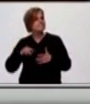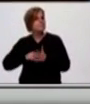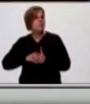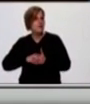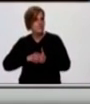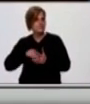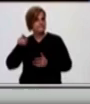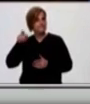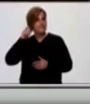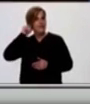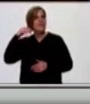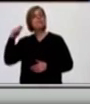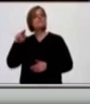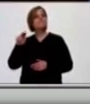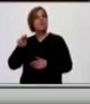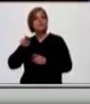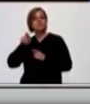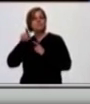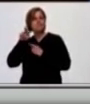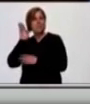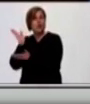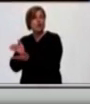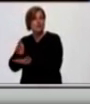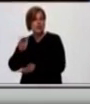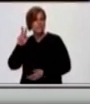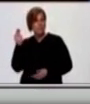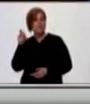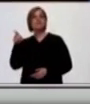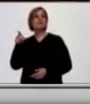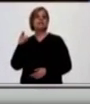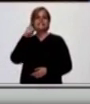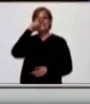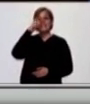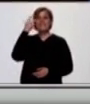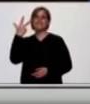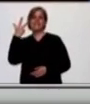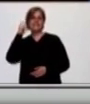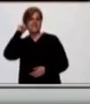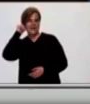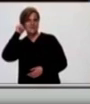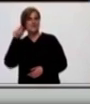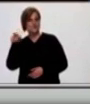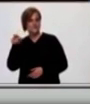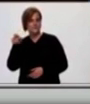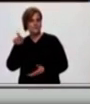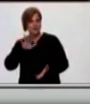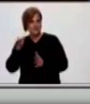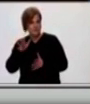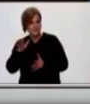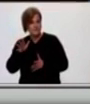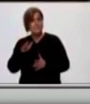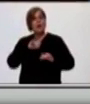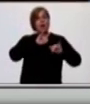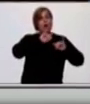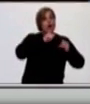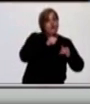vuelta, la edad de mortalidad o de letalidad en nuestro país es 73 años. Entonces, los